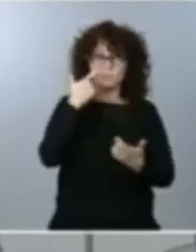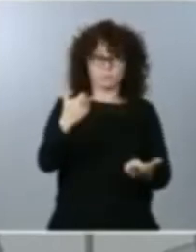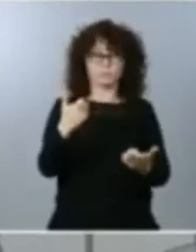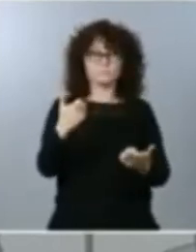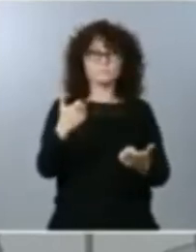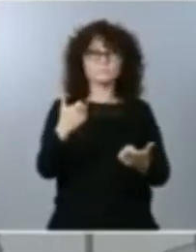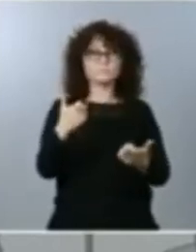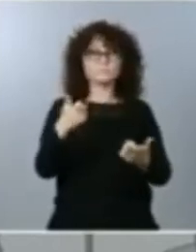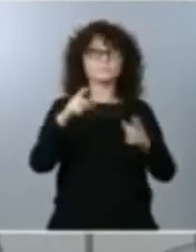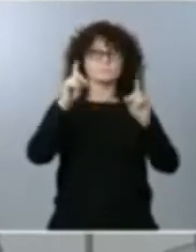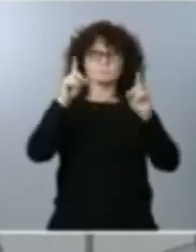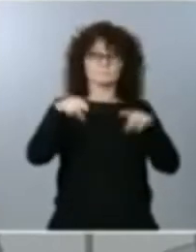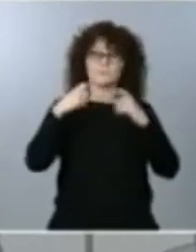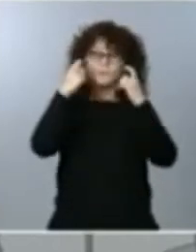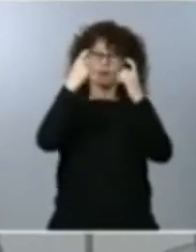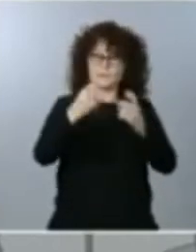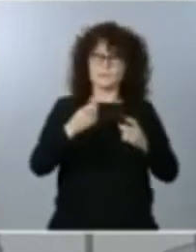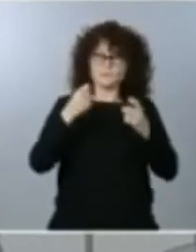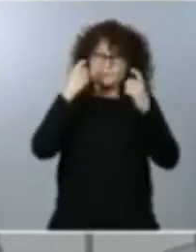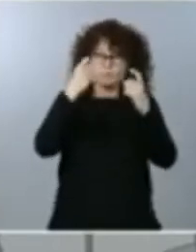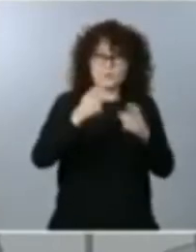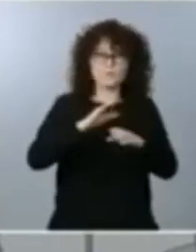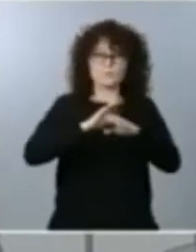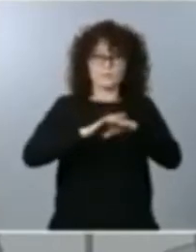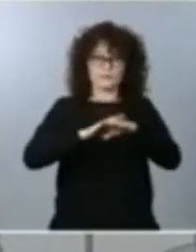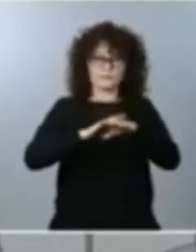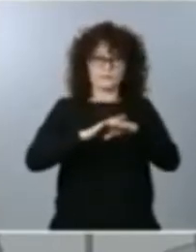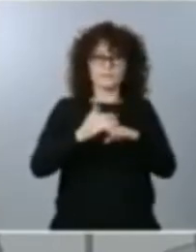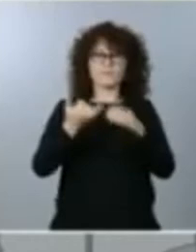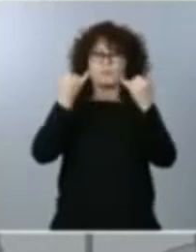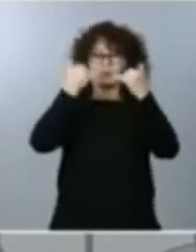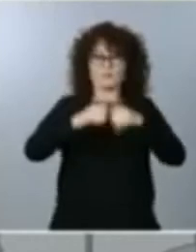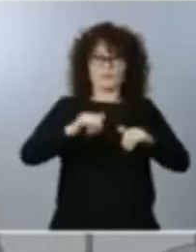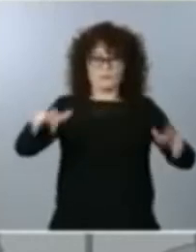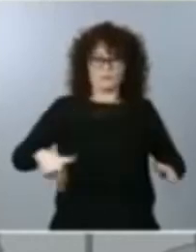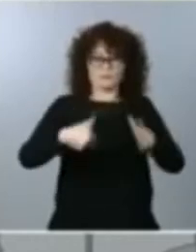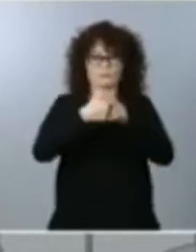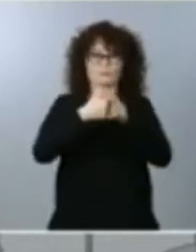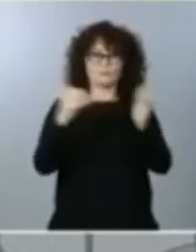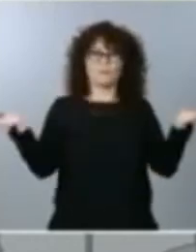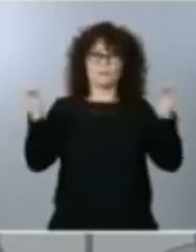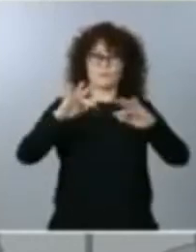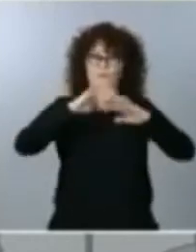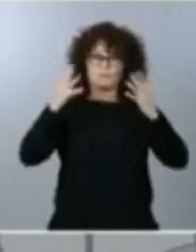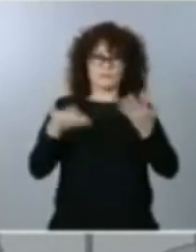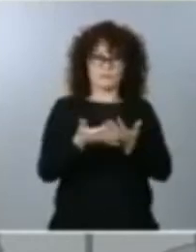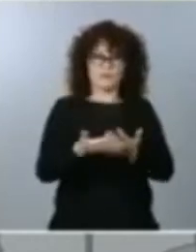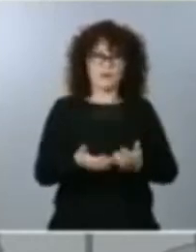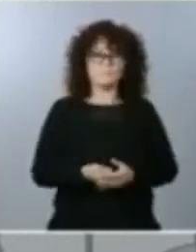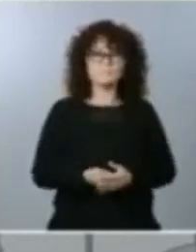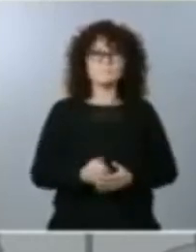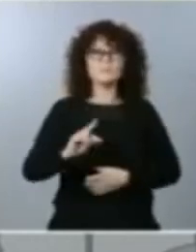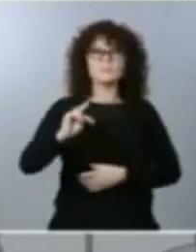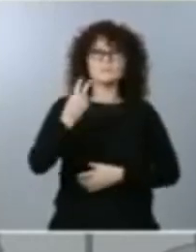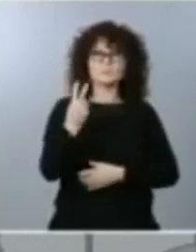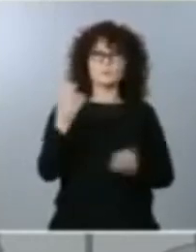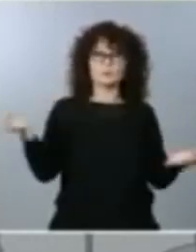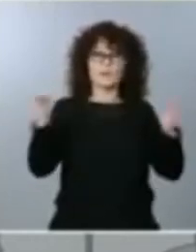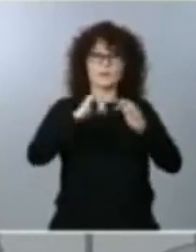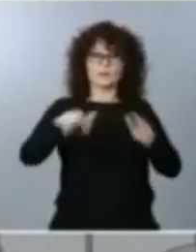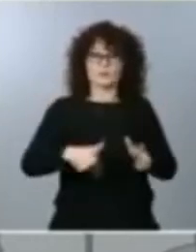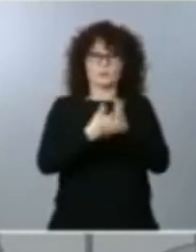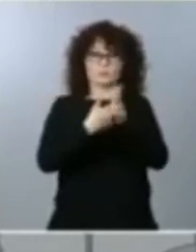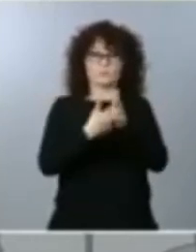esfuerzo en la celebración de esta cumbre virtual. Esta ha sido la segunda cumbre del G20 bajo la presidencia saudí.